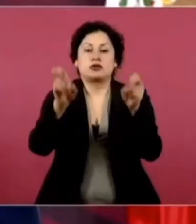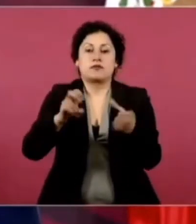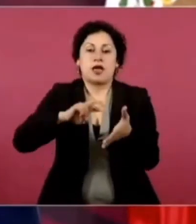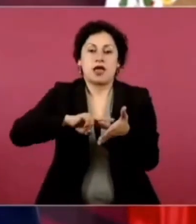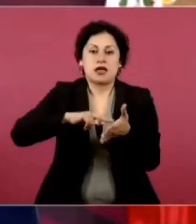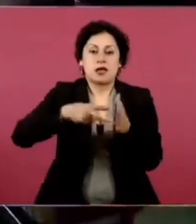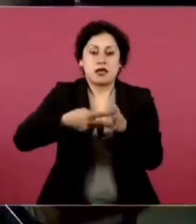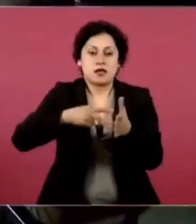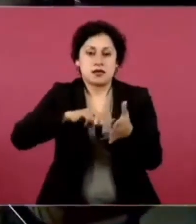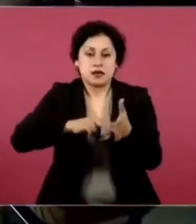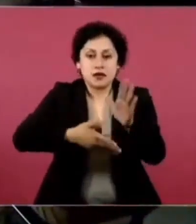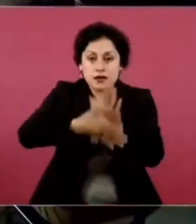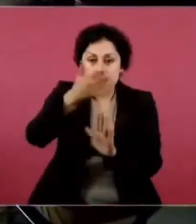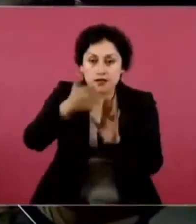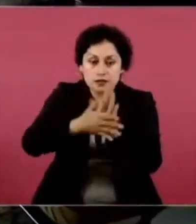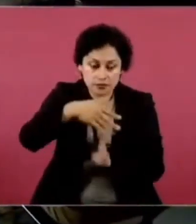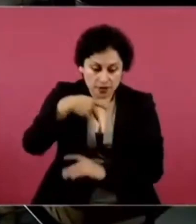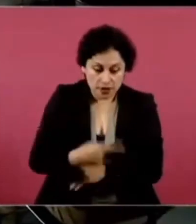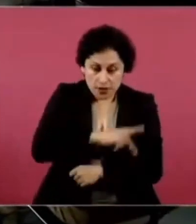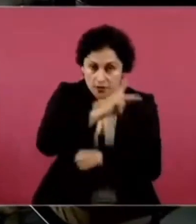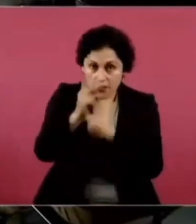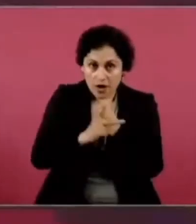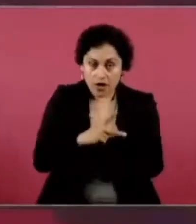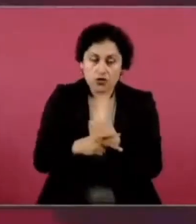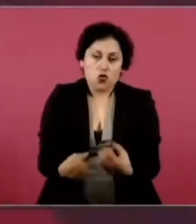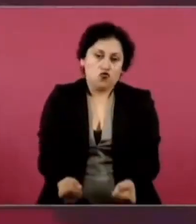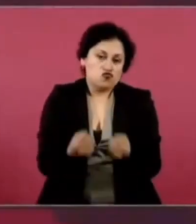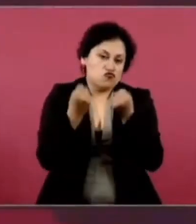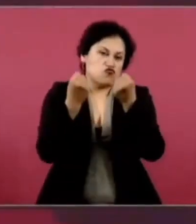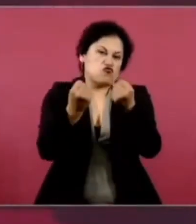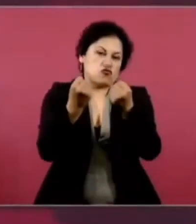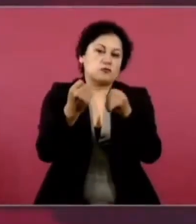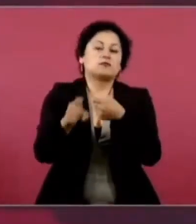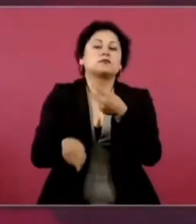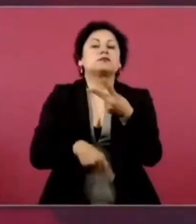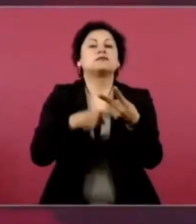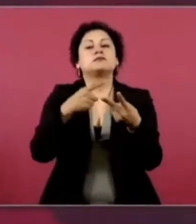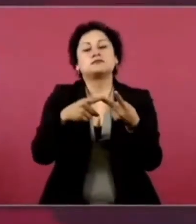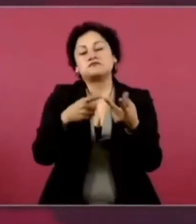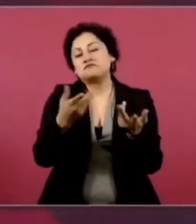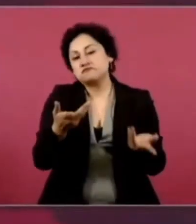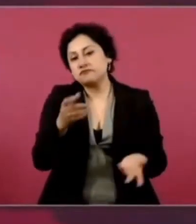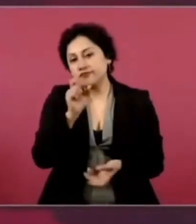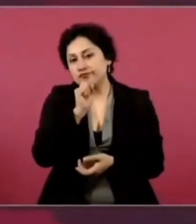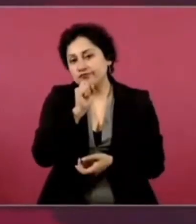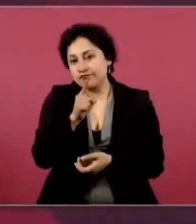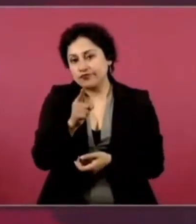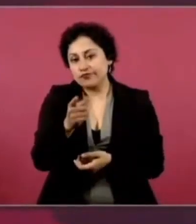Bueno, se recupera, se...